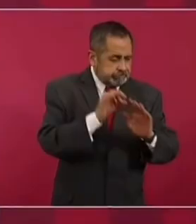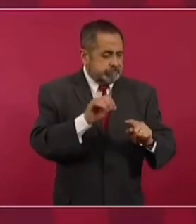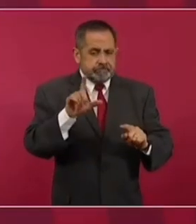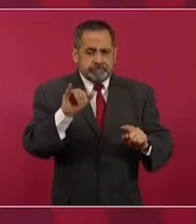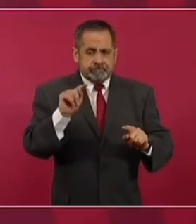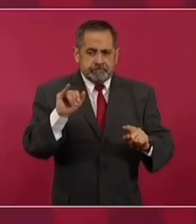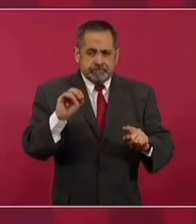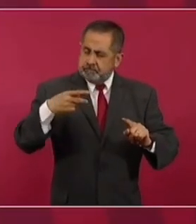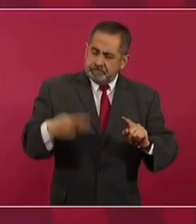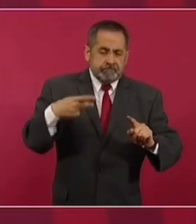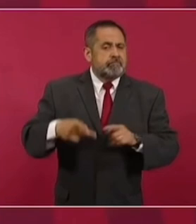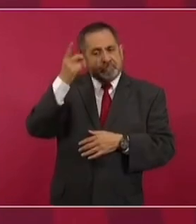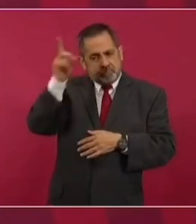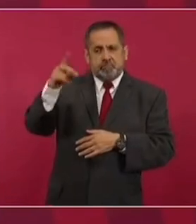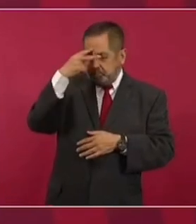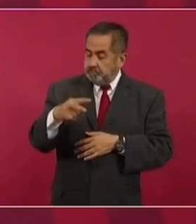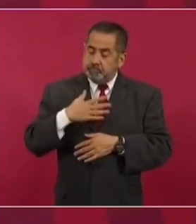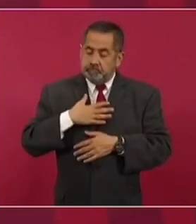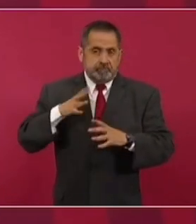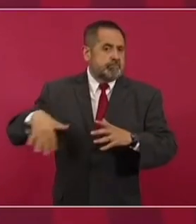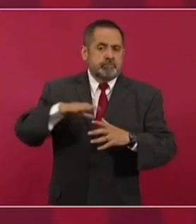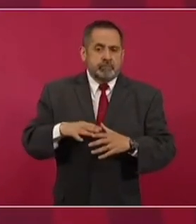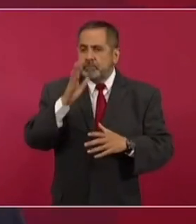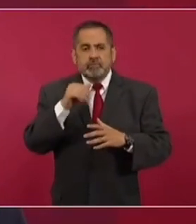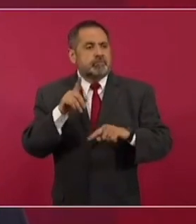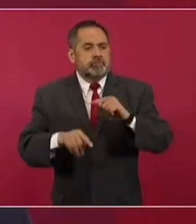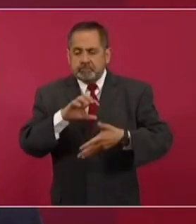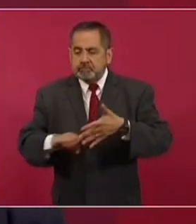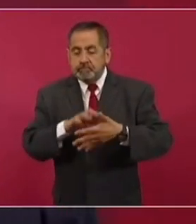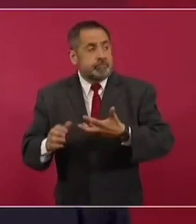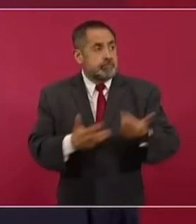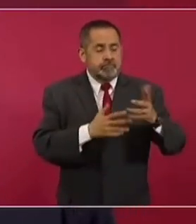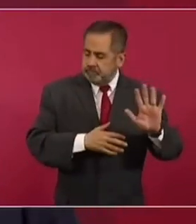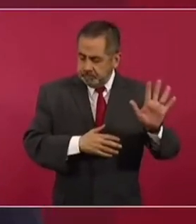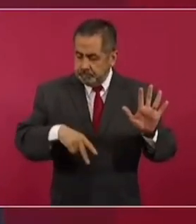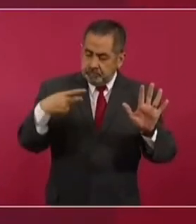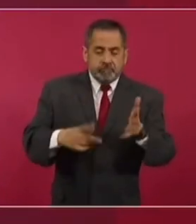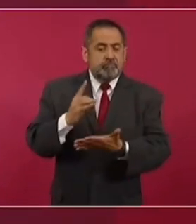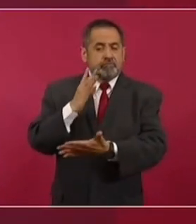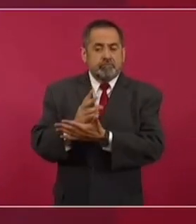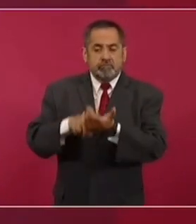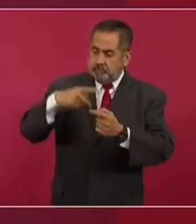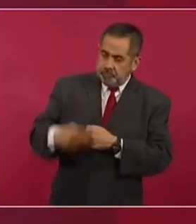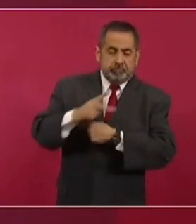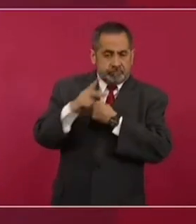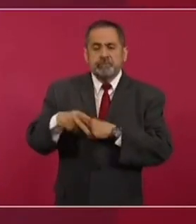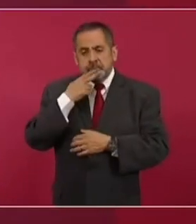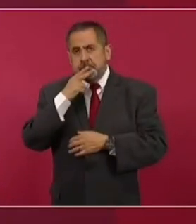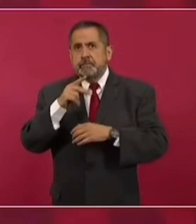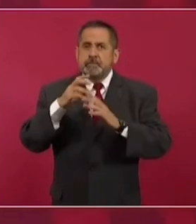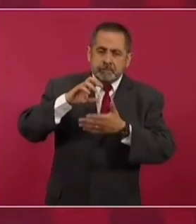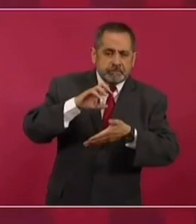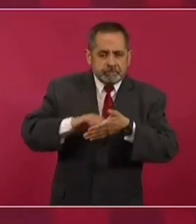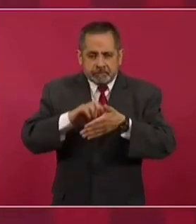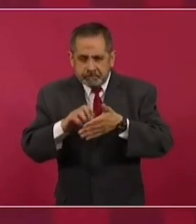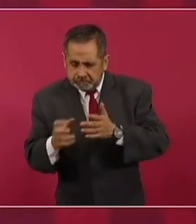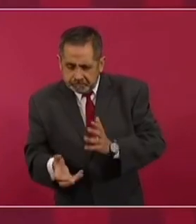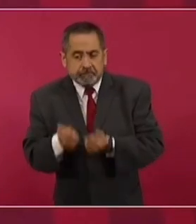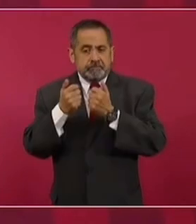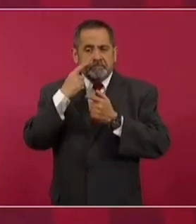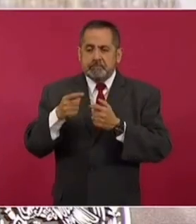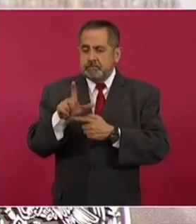Este mineral es de la Nación y sólo puede ser explotado por la Nación y en